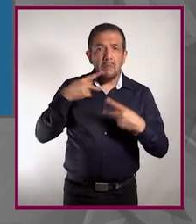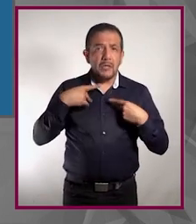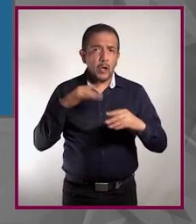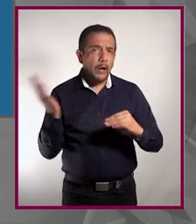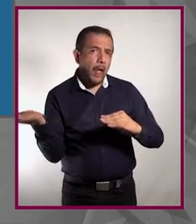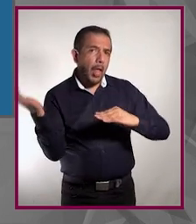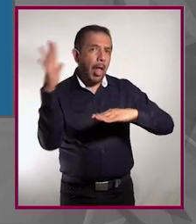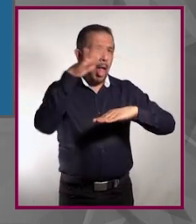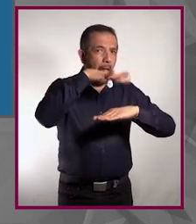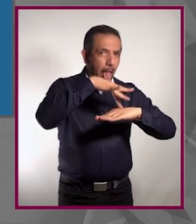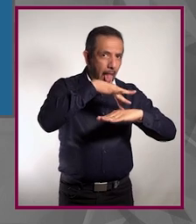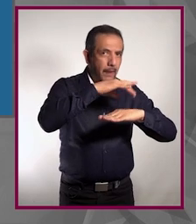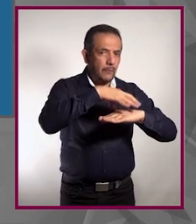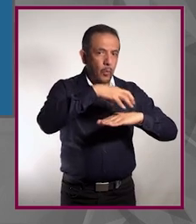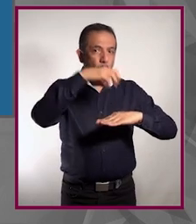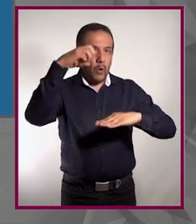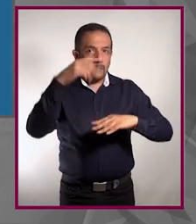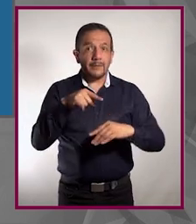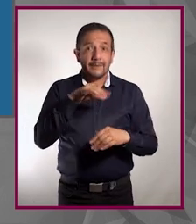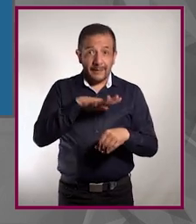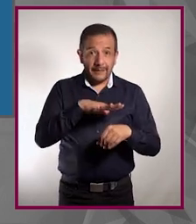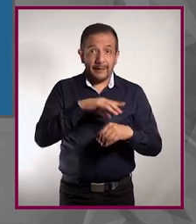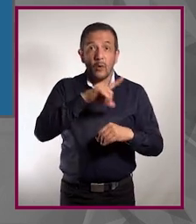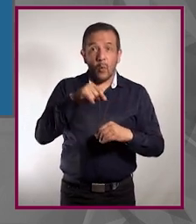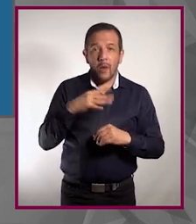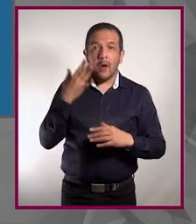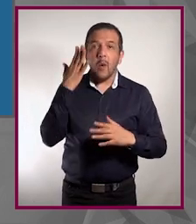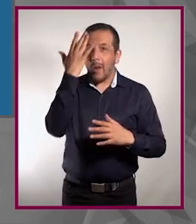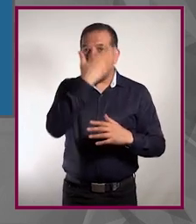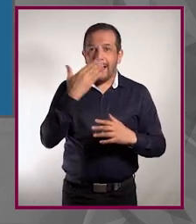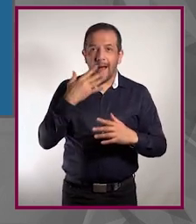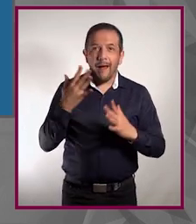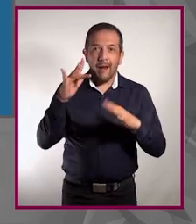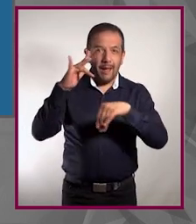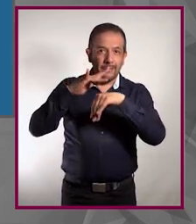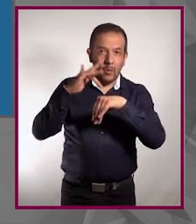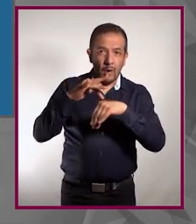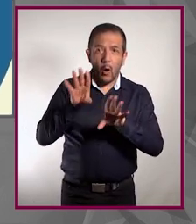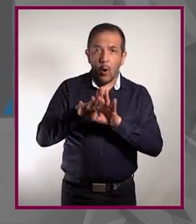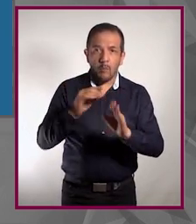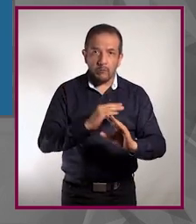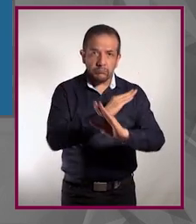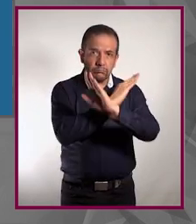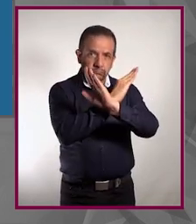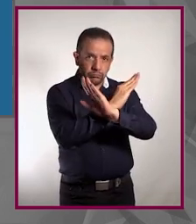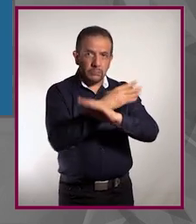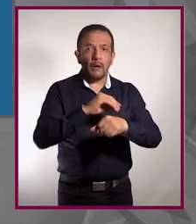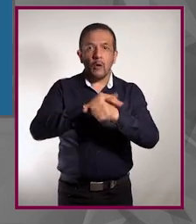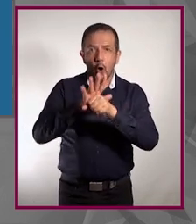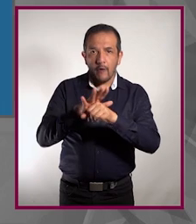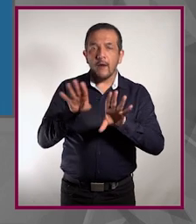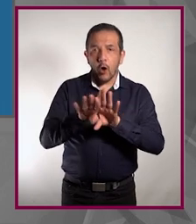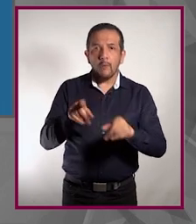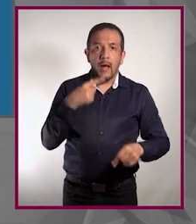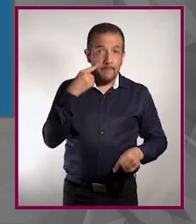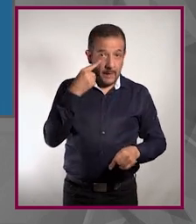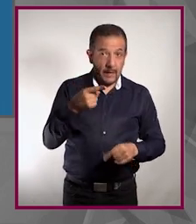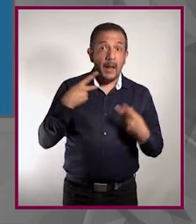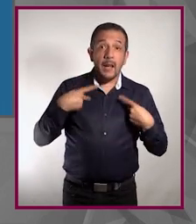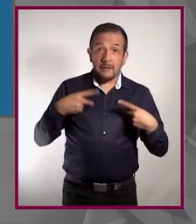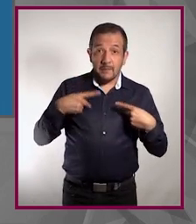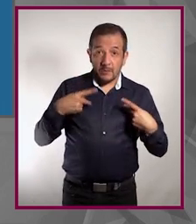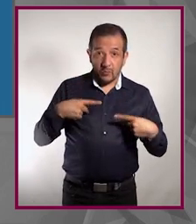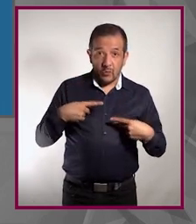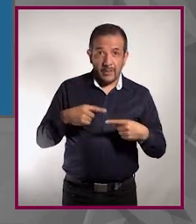personas pueden contraer la COVID-19 si los tocan y luego se tocan la cara. ¿Cómo evitamos la transmisión del virus? Las personas